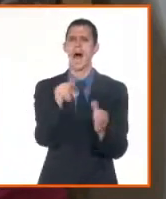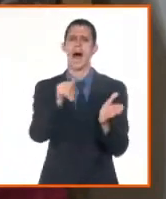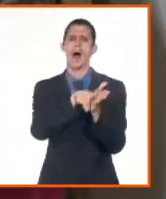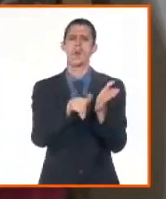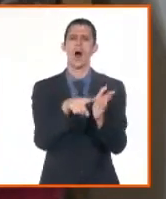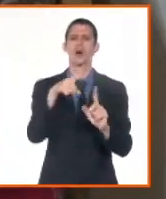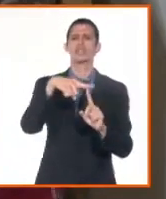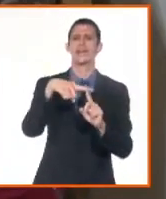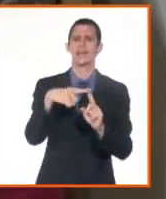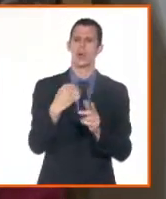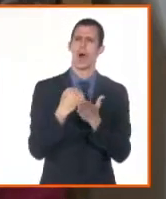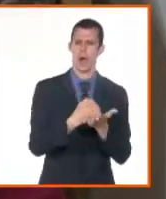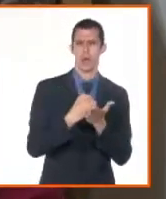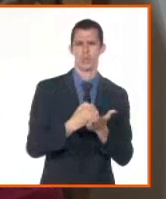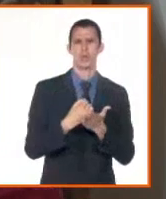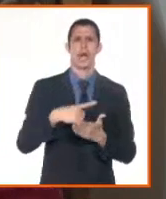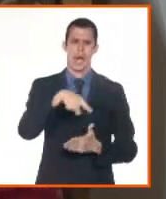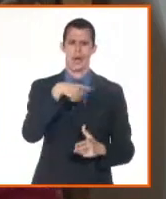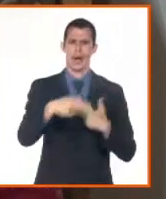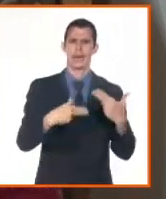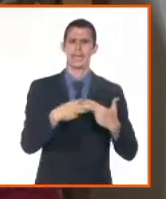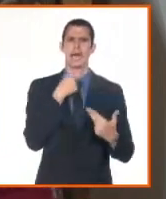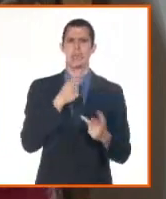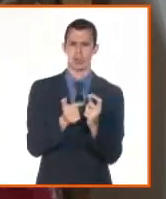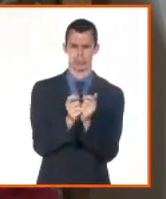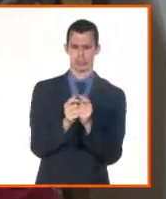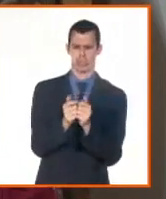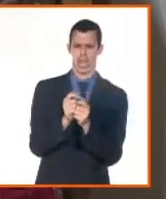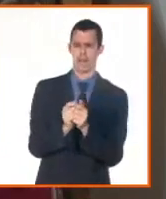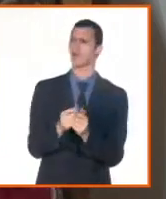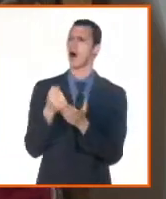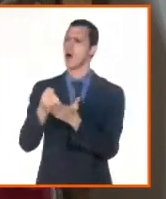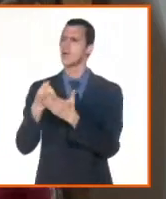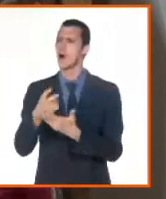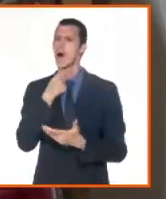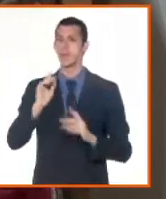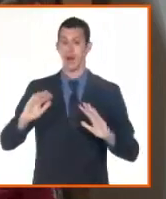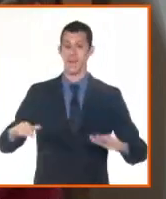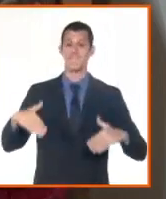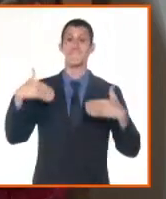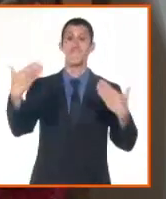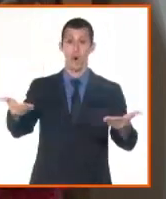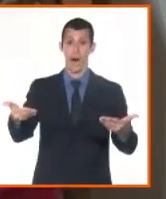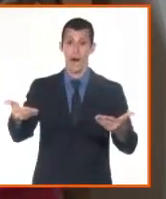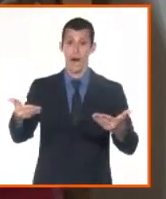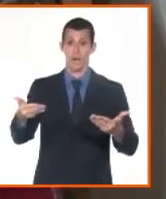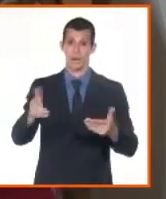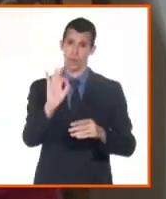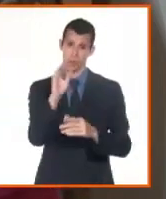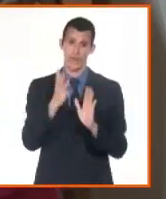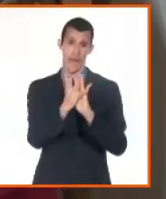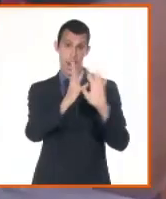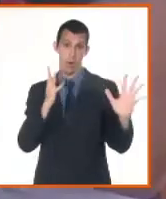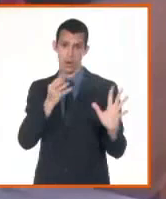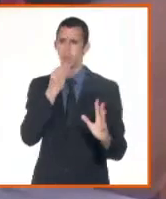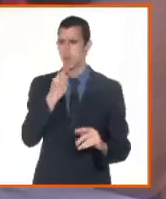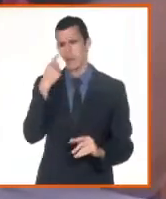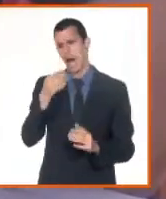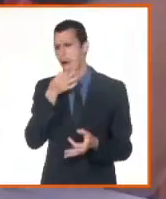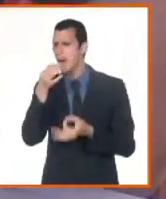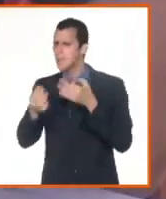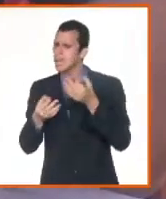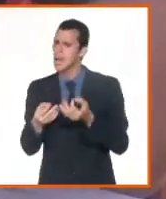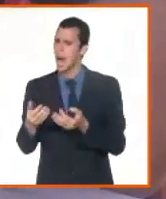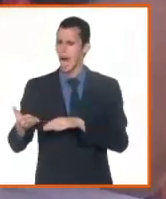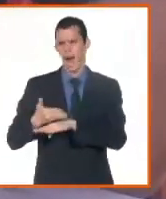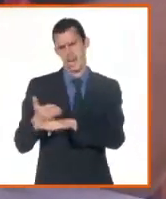población con los teléfonos móviles en los portales, en nuestras oficinas, explicándoles procedimientos. A la par,